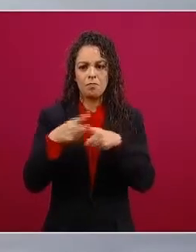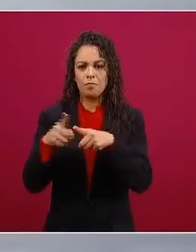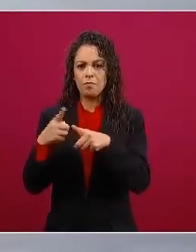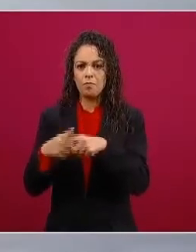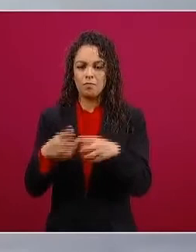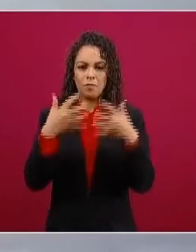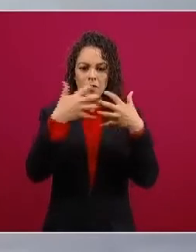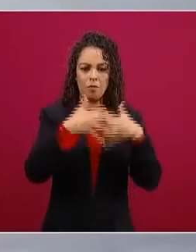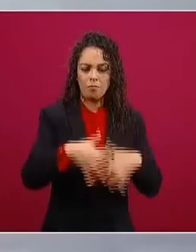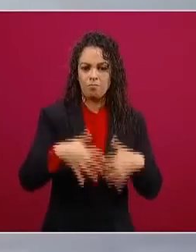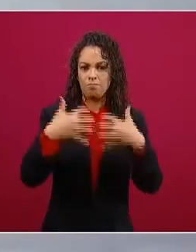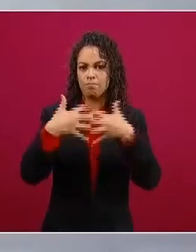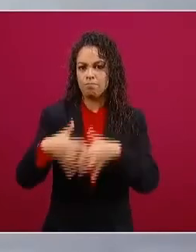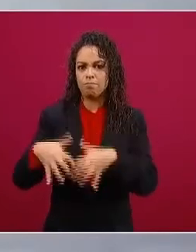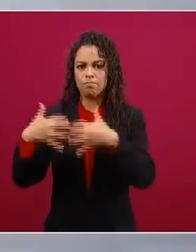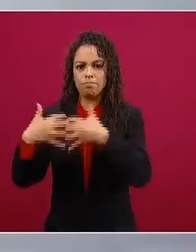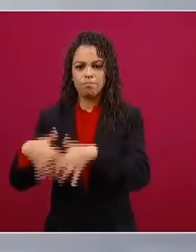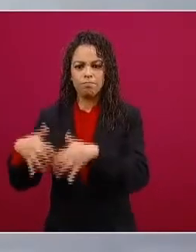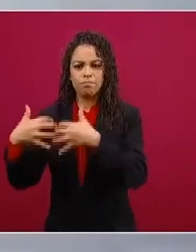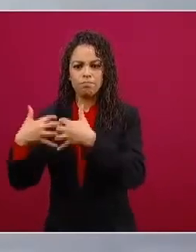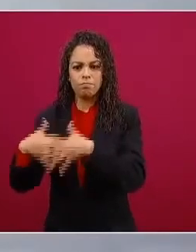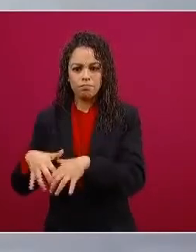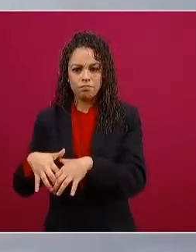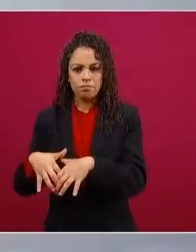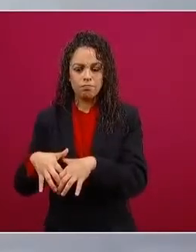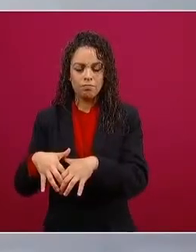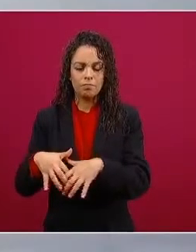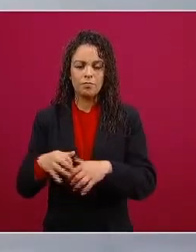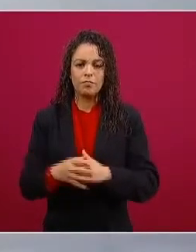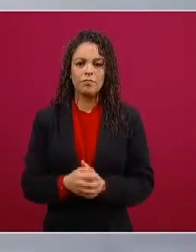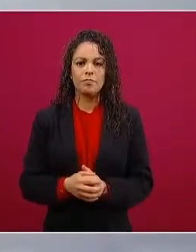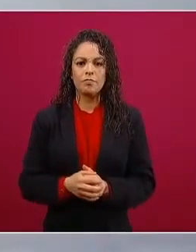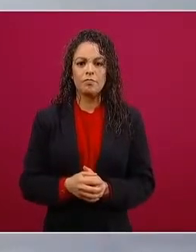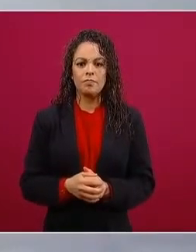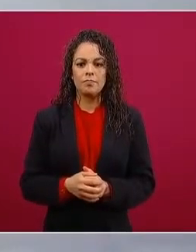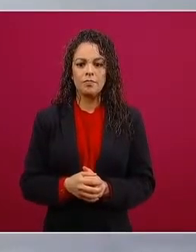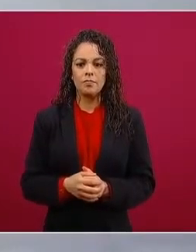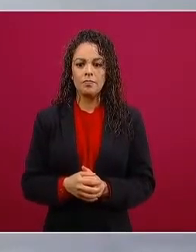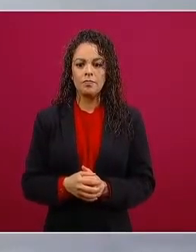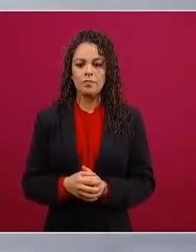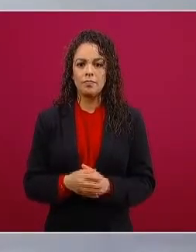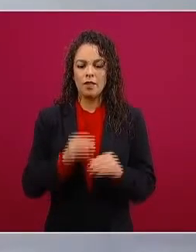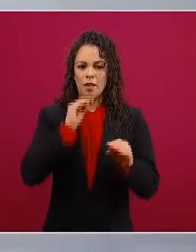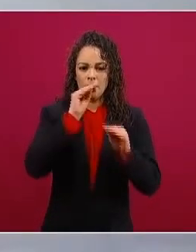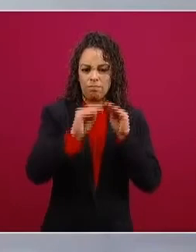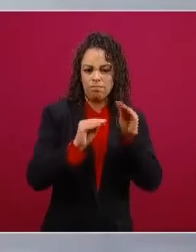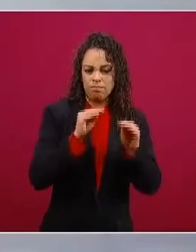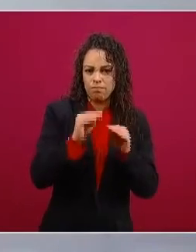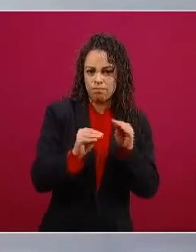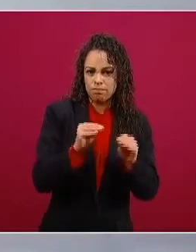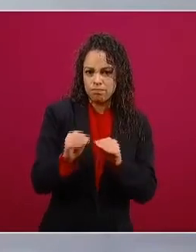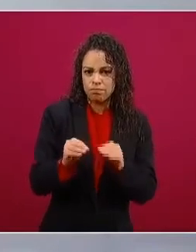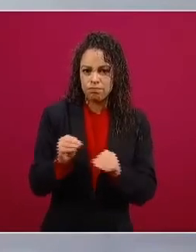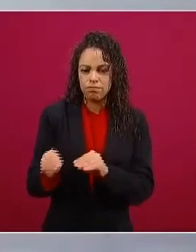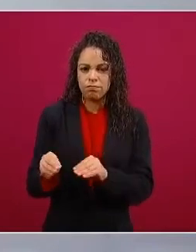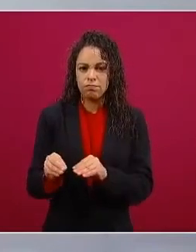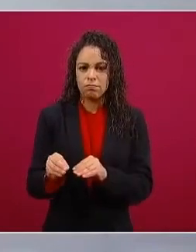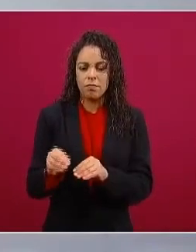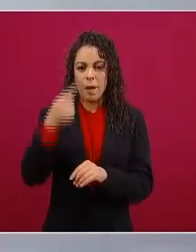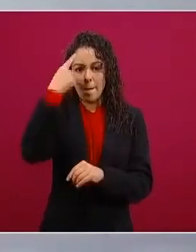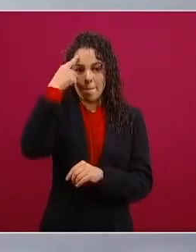ensambladoras maquiladoras industria automotriz